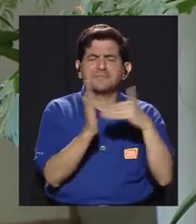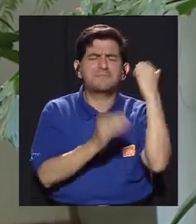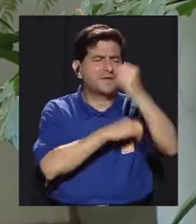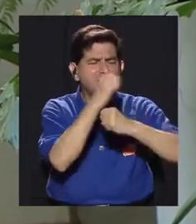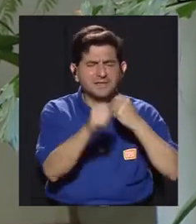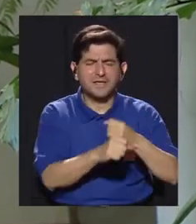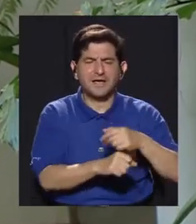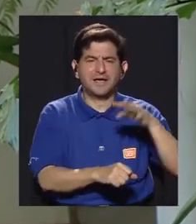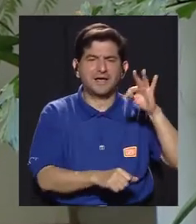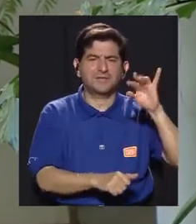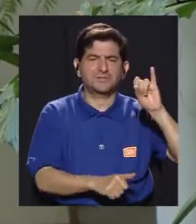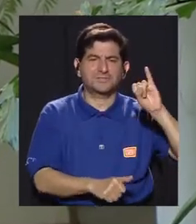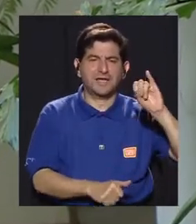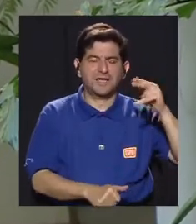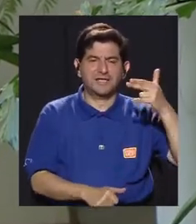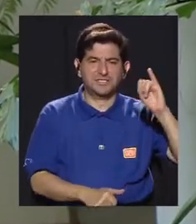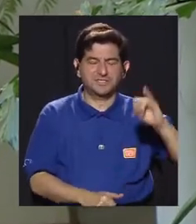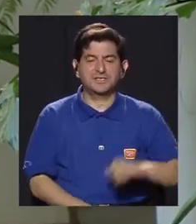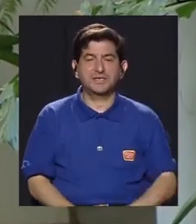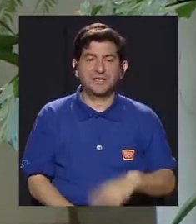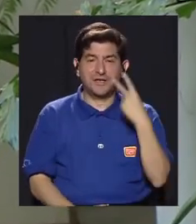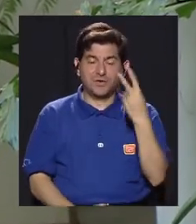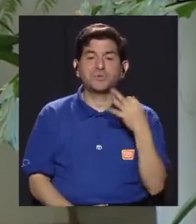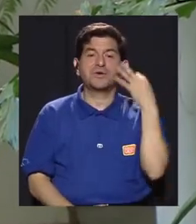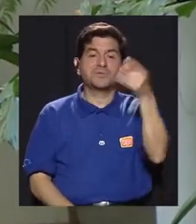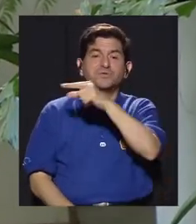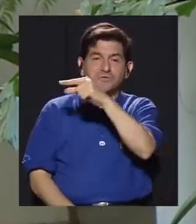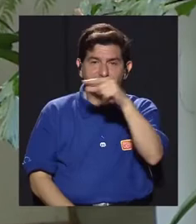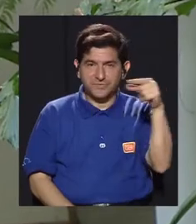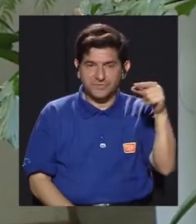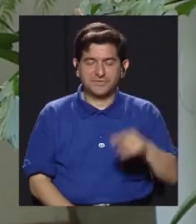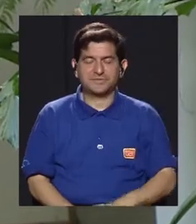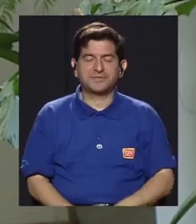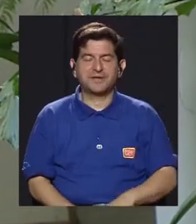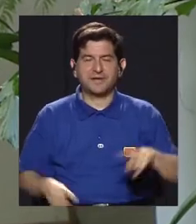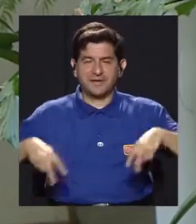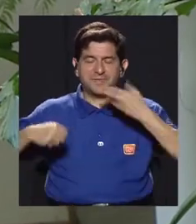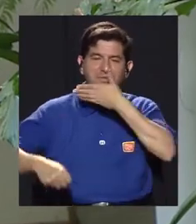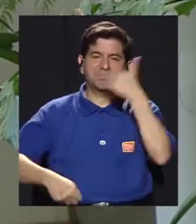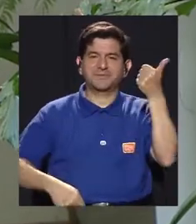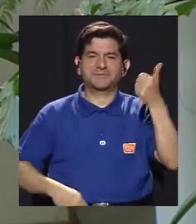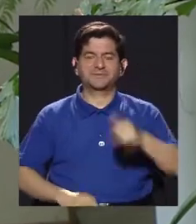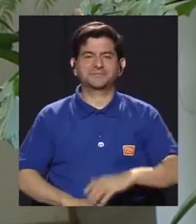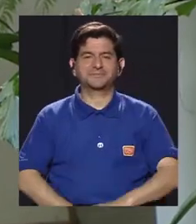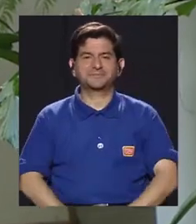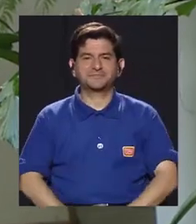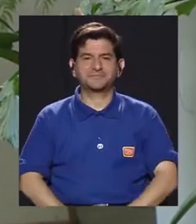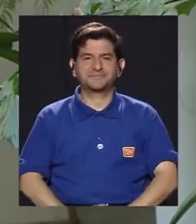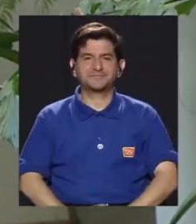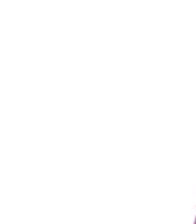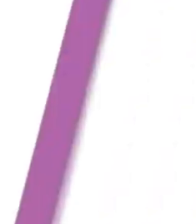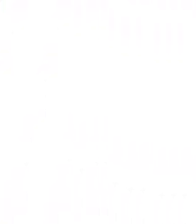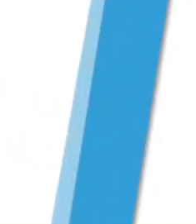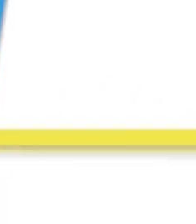de este arte milenario el Tai Chi espero que sea de su agrado y nos vemos hasta la próxima edición de vivir mejor